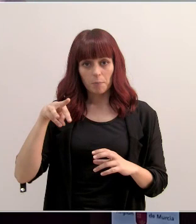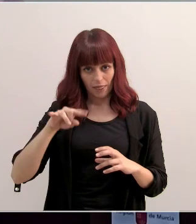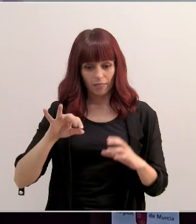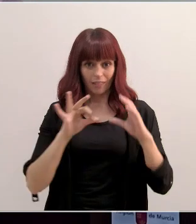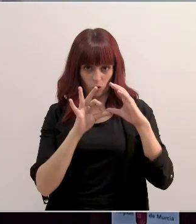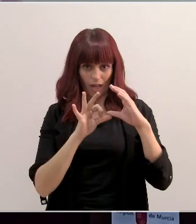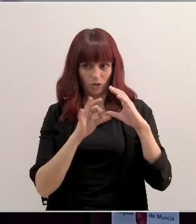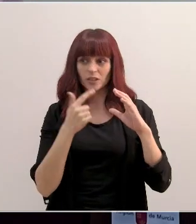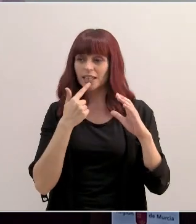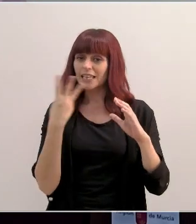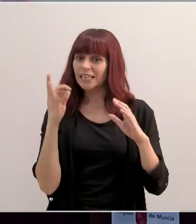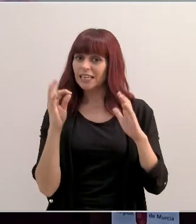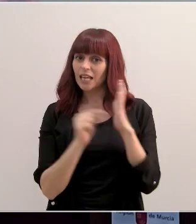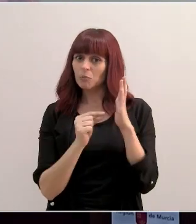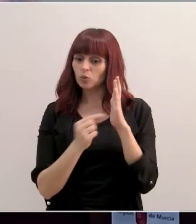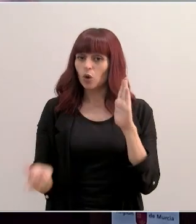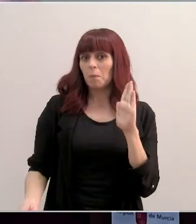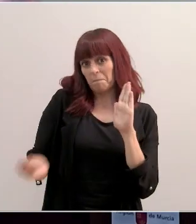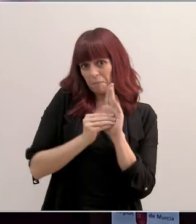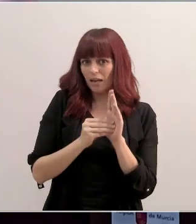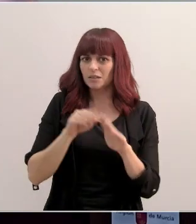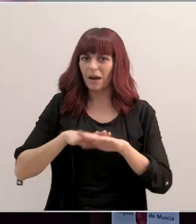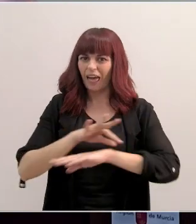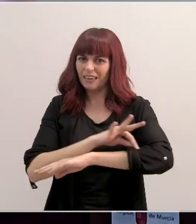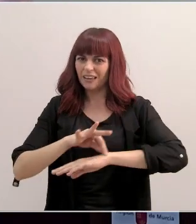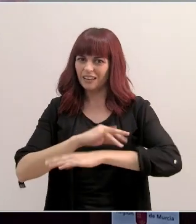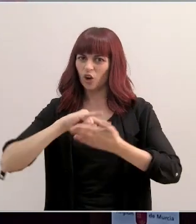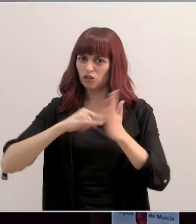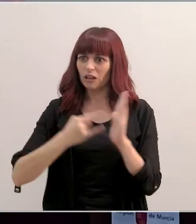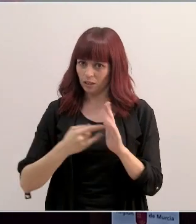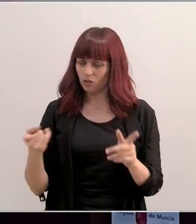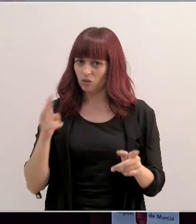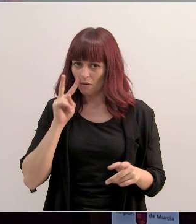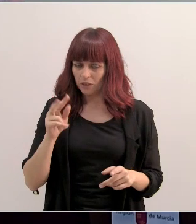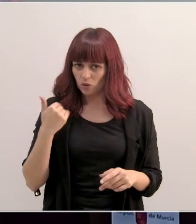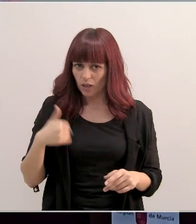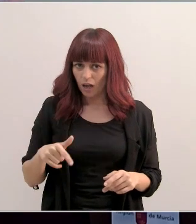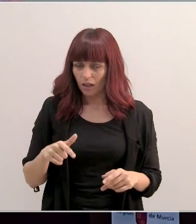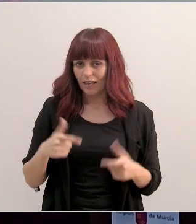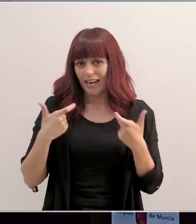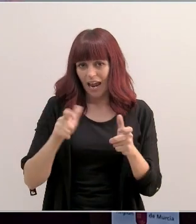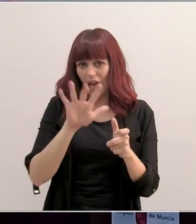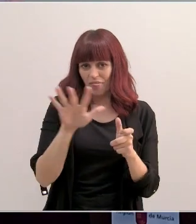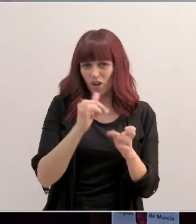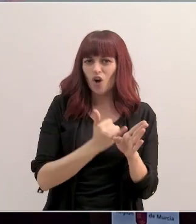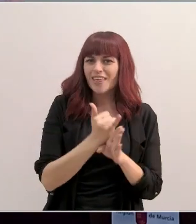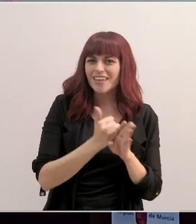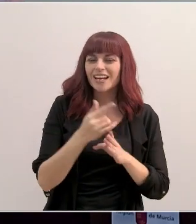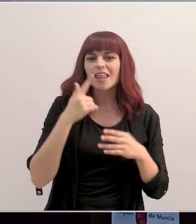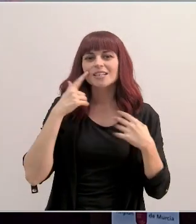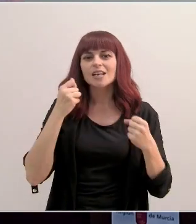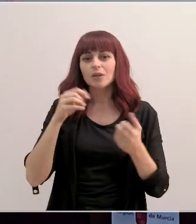30 puntos y ganó una plaza vacante de ingeniero técnico del Servicio Murciano de Salud en el área 5 de YEC? La preguntan, además,